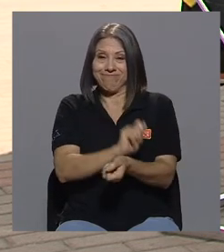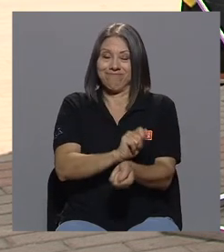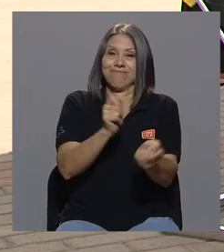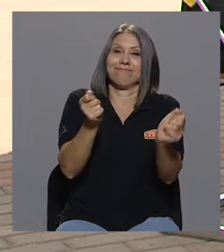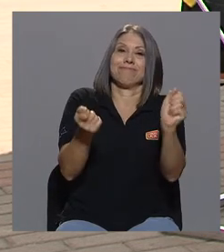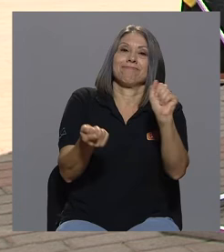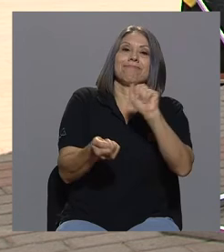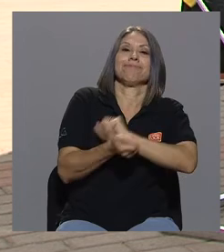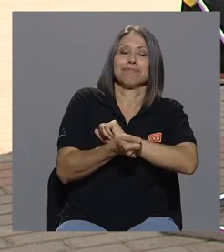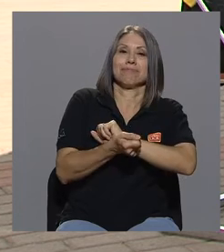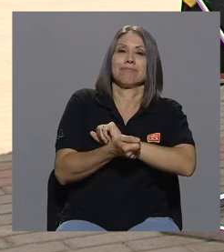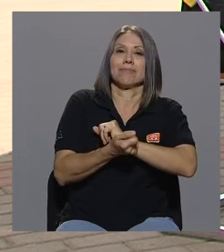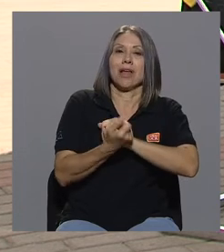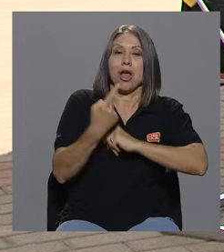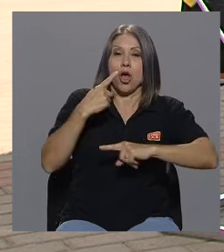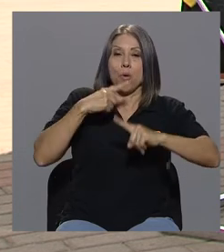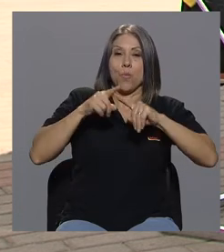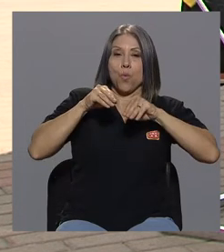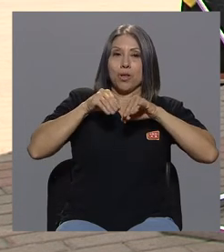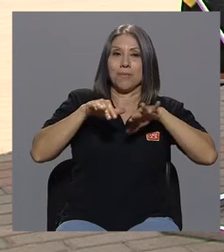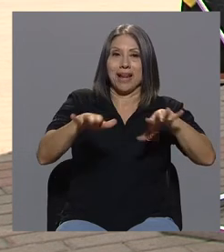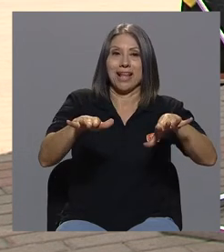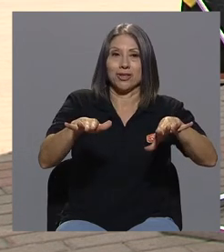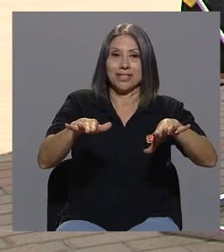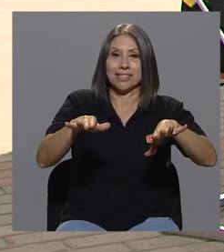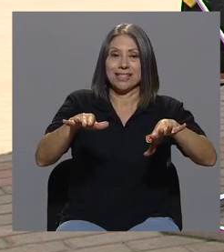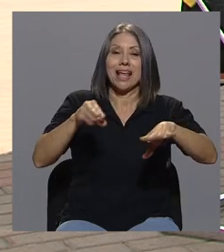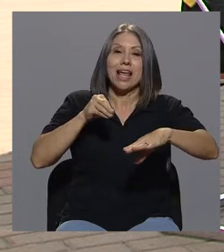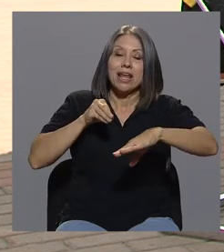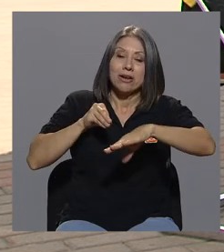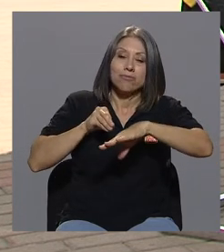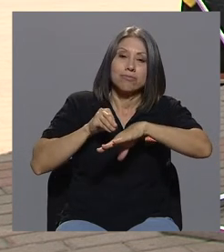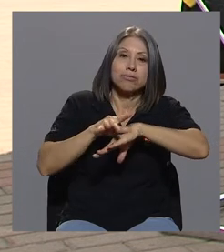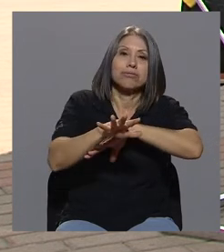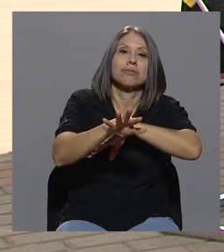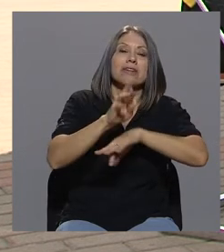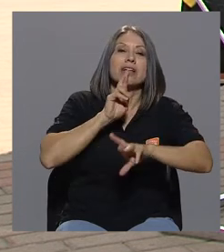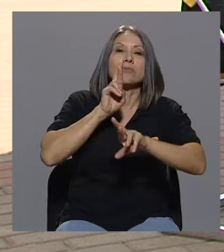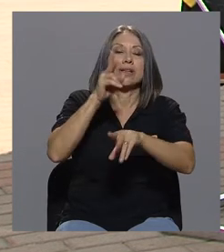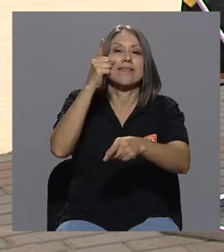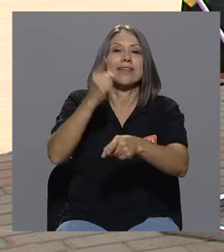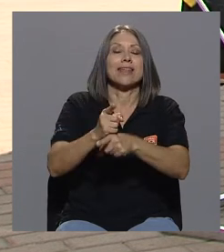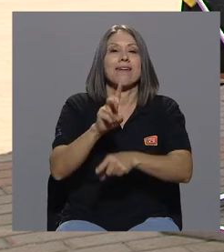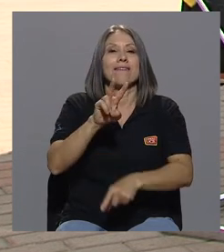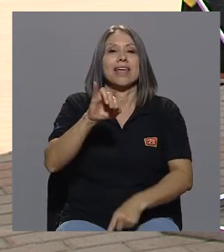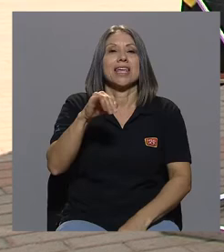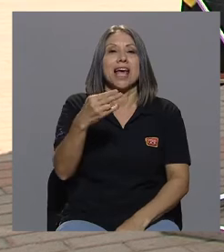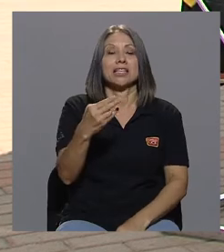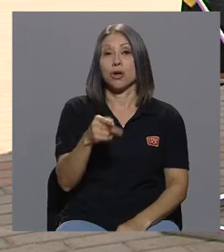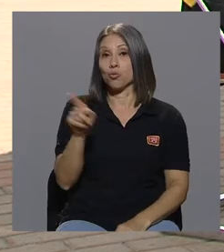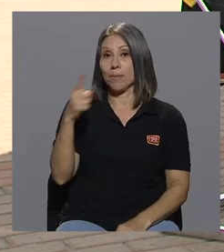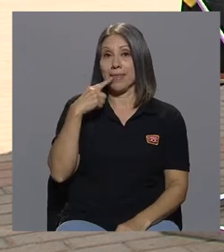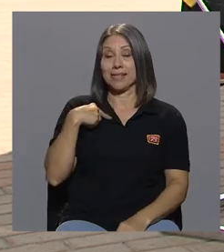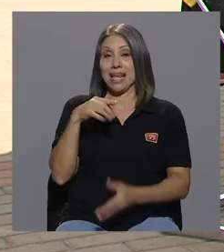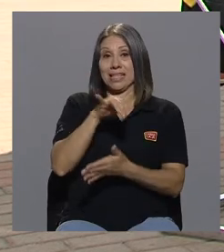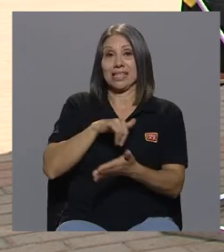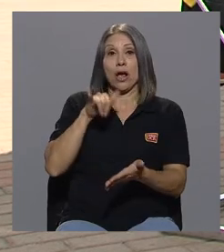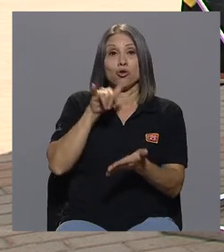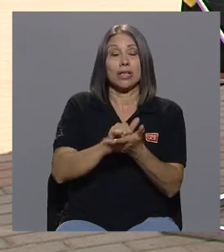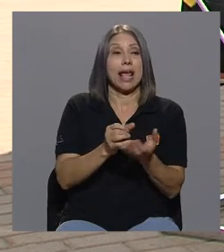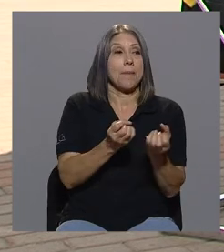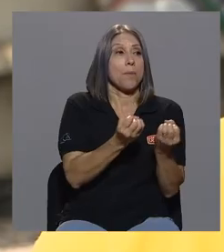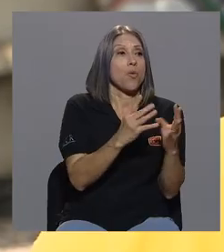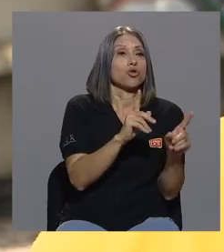que logren incidir en la respuesta efectiva del VIH usted me decía en San José usted puede encontrar muchas organizaciones que